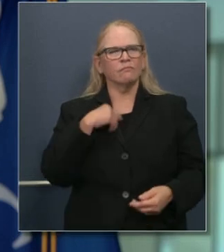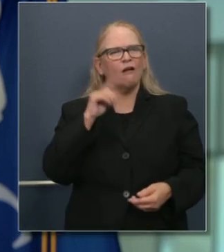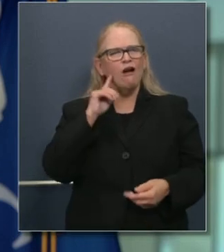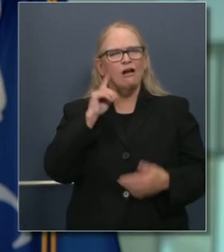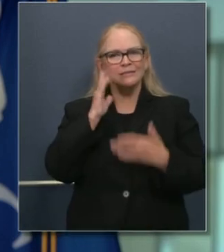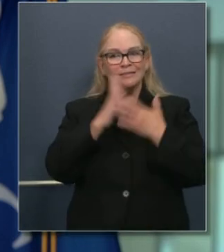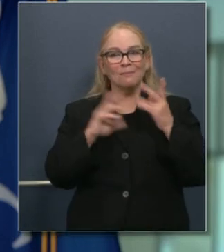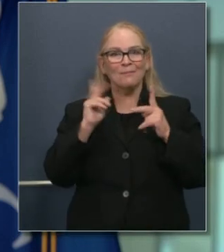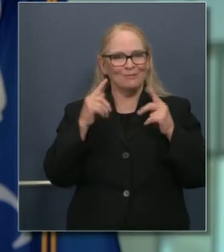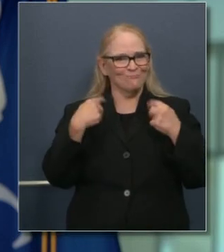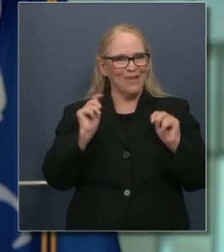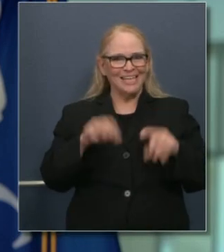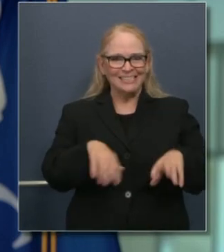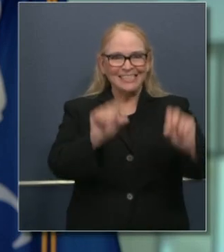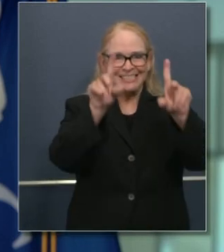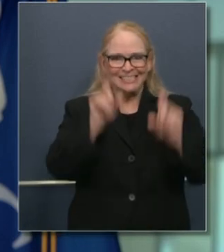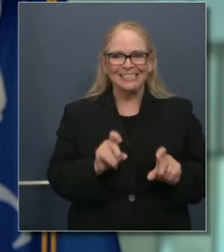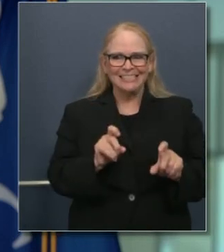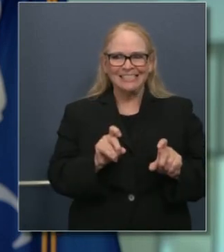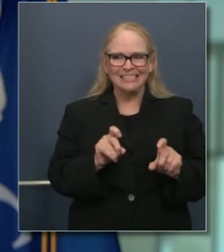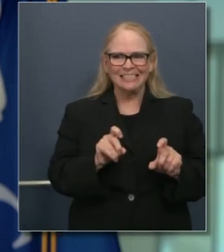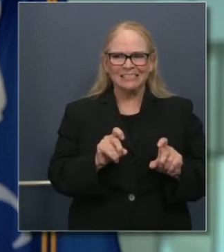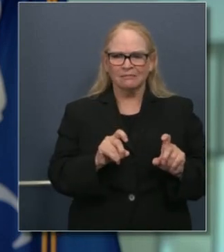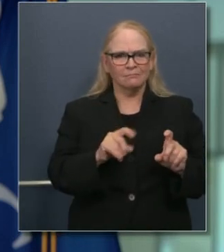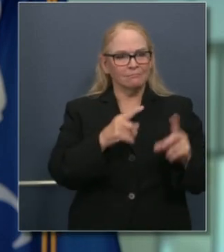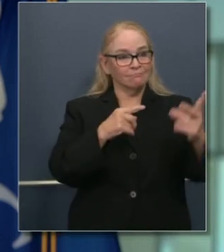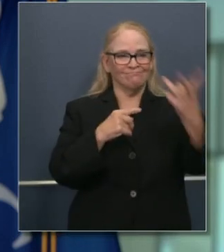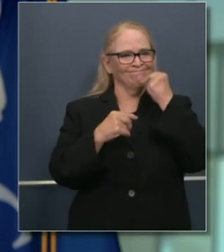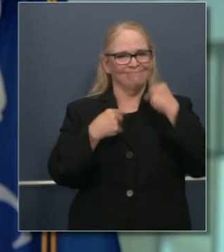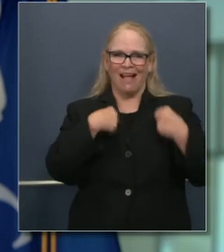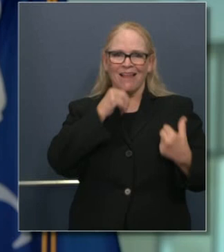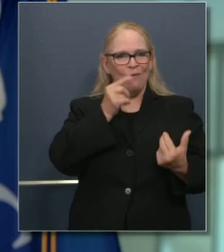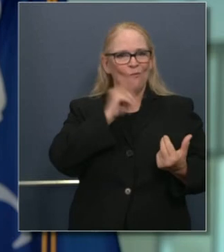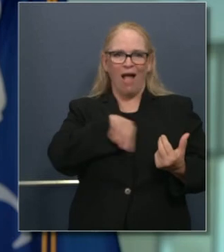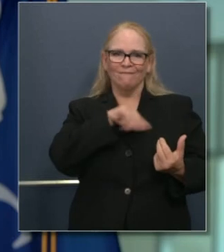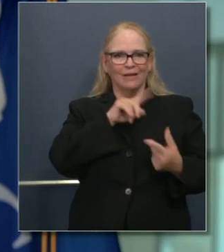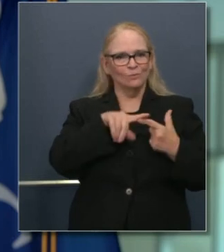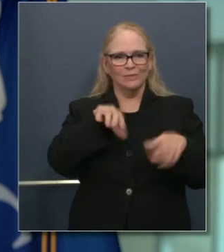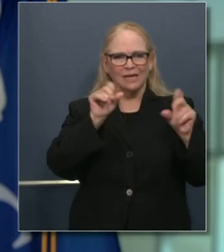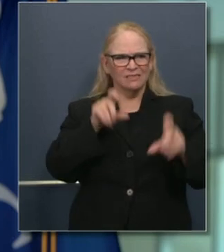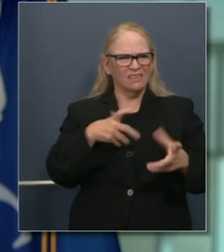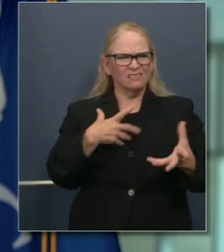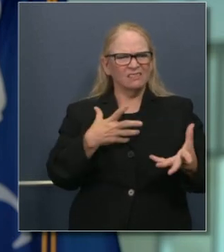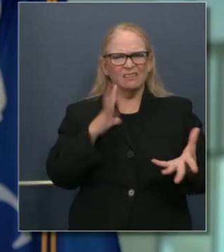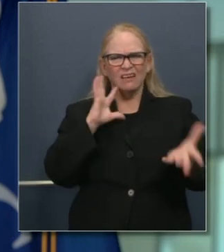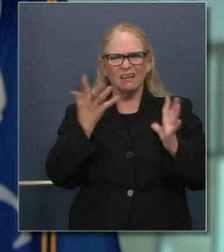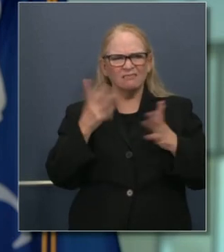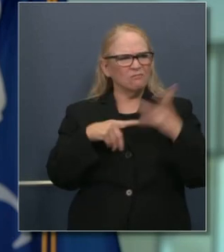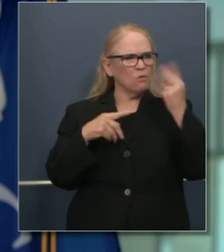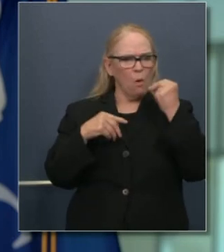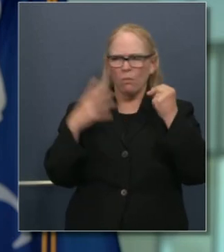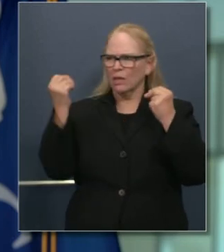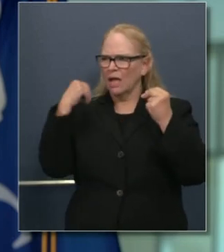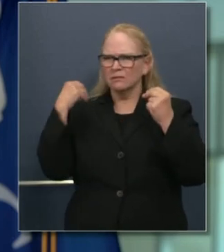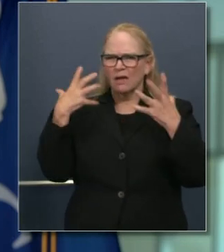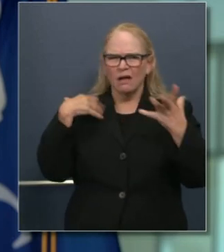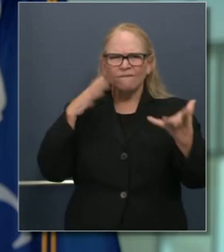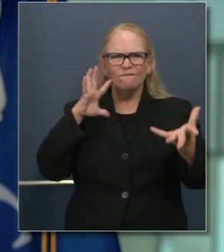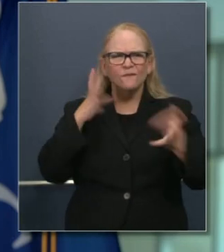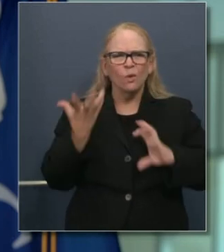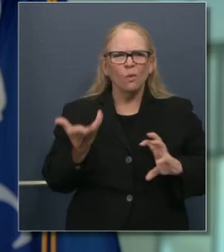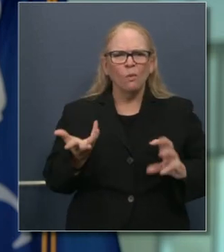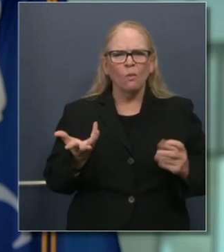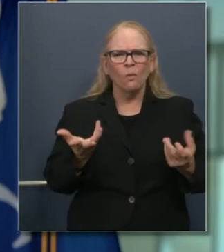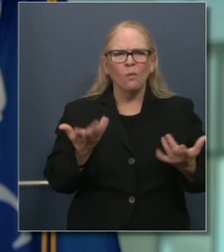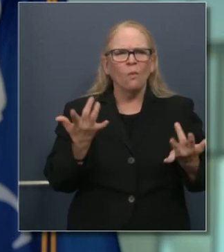confusas. O sea, en cuanto a las personas que son idóneas para que se les den estas pruebas. ¿Nos